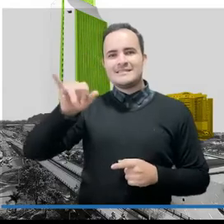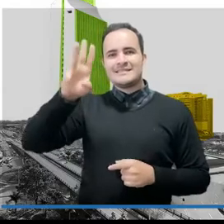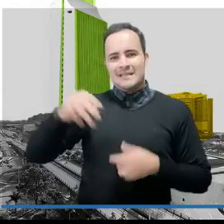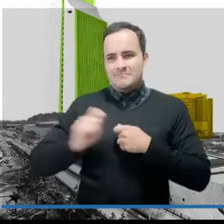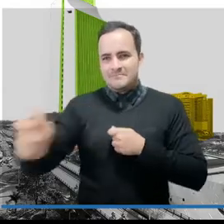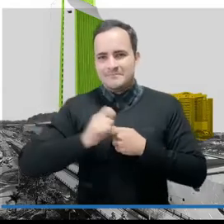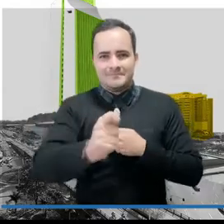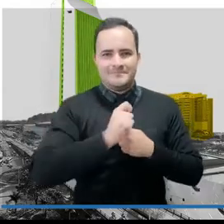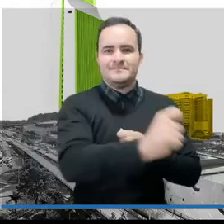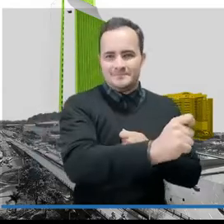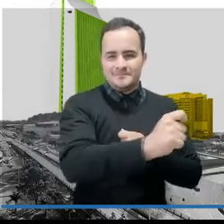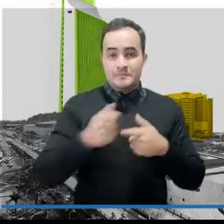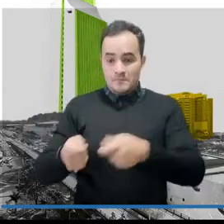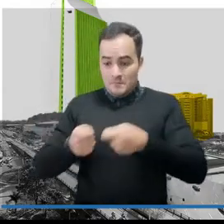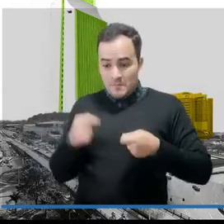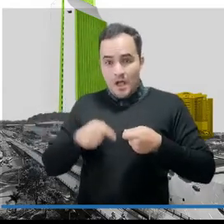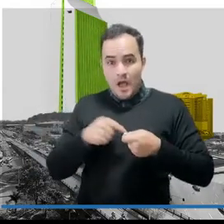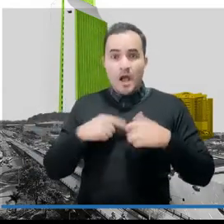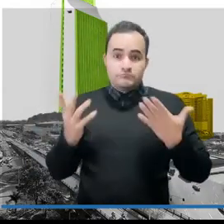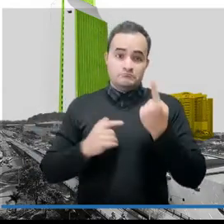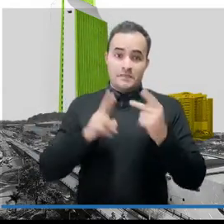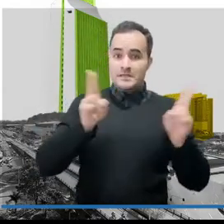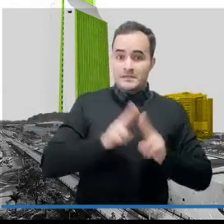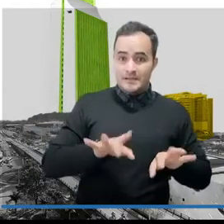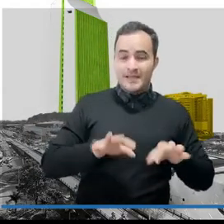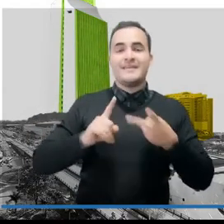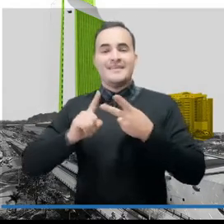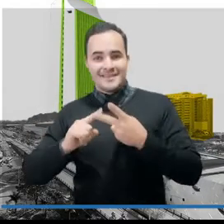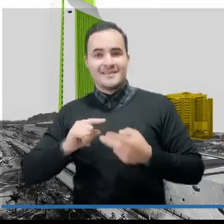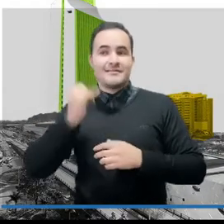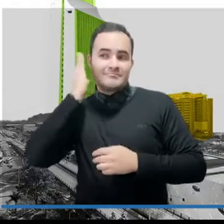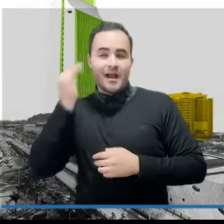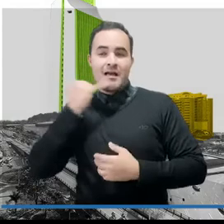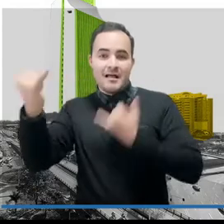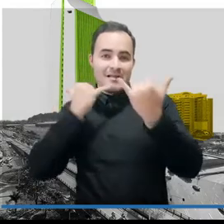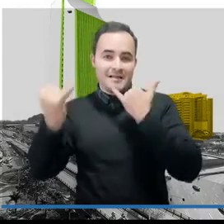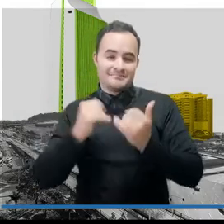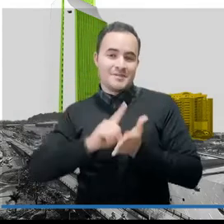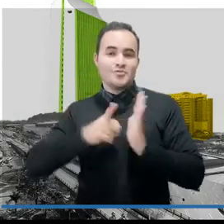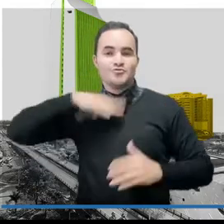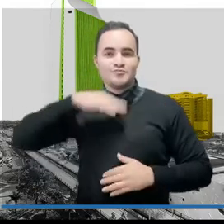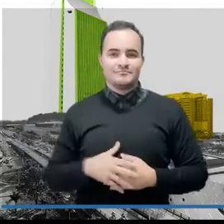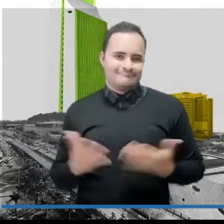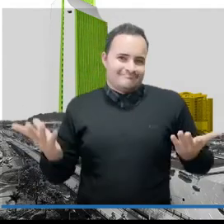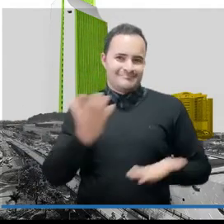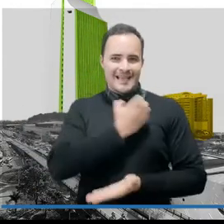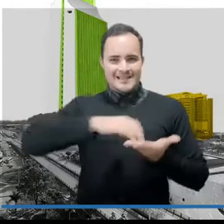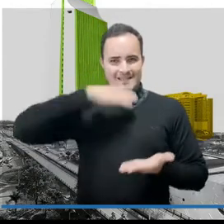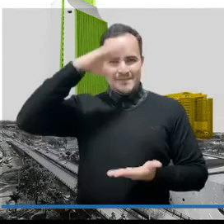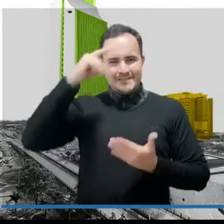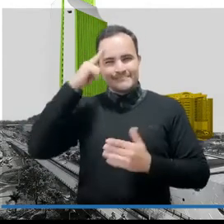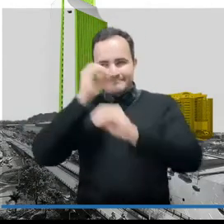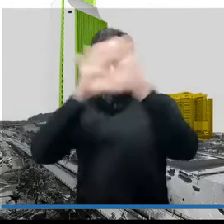tarjeta SIM, que también contará con minutos a celular. De esta manera, la Administración Medellín Futuro continúa